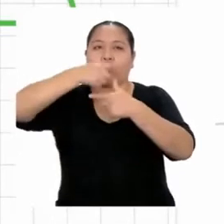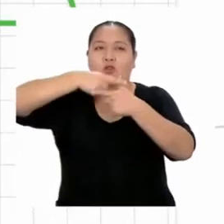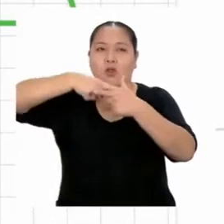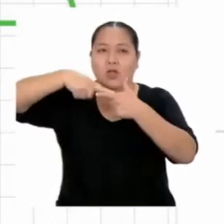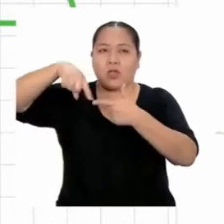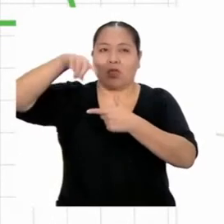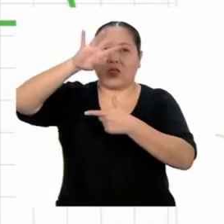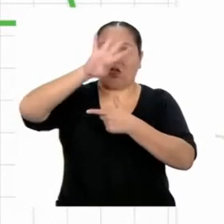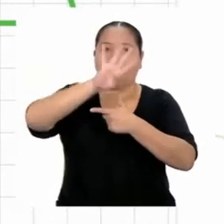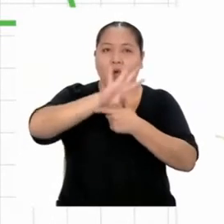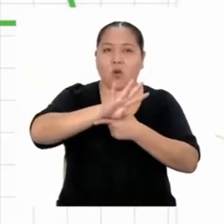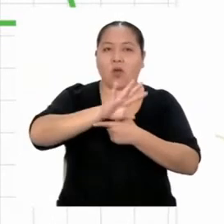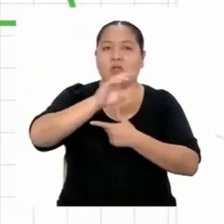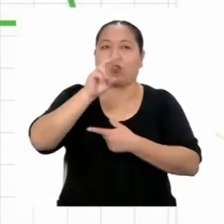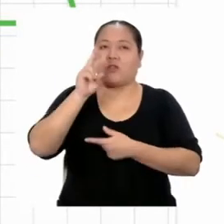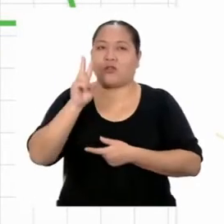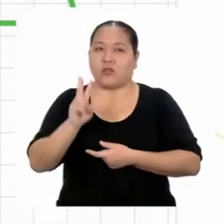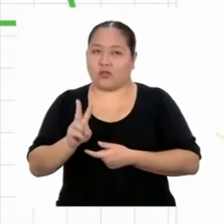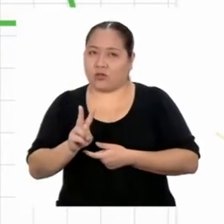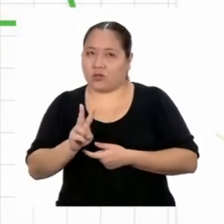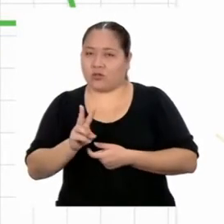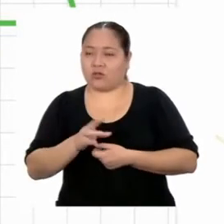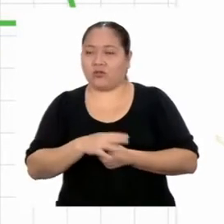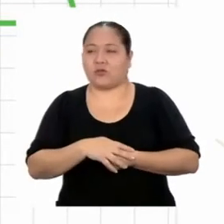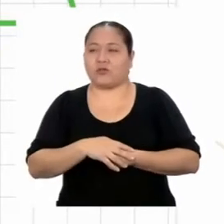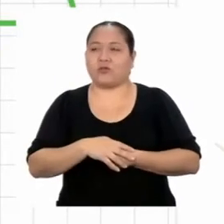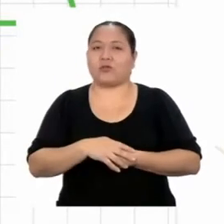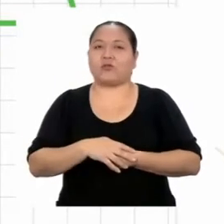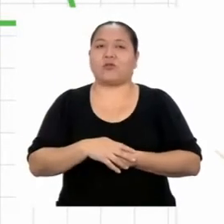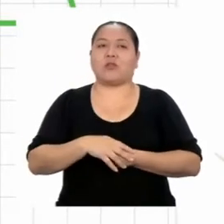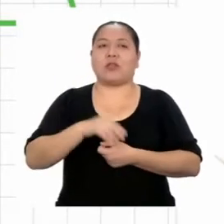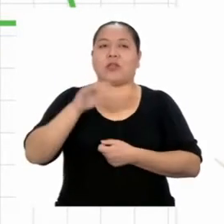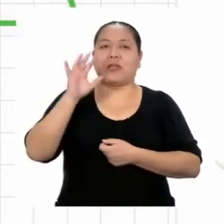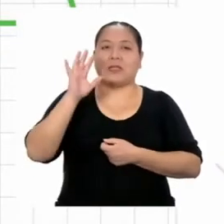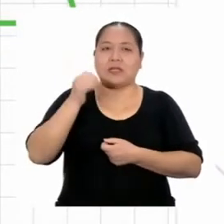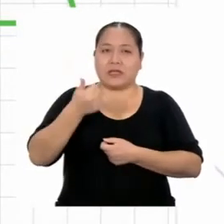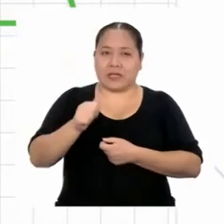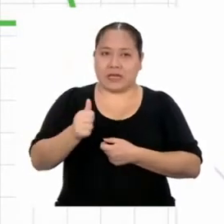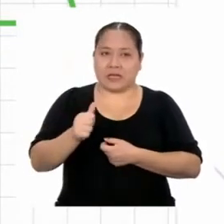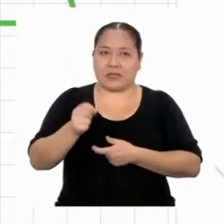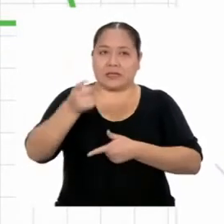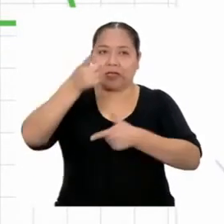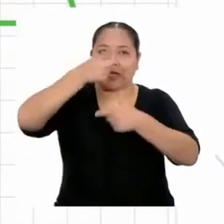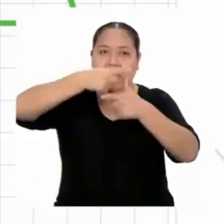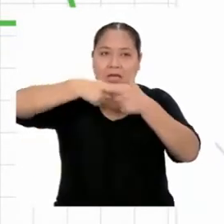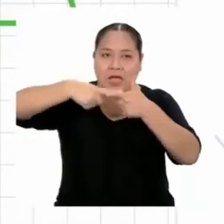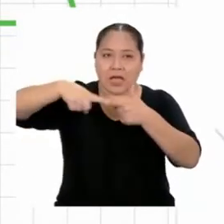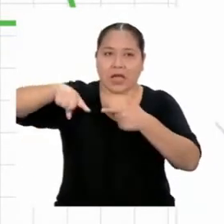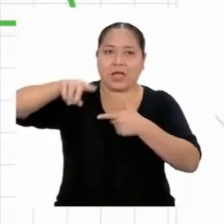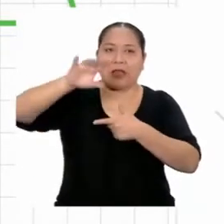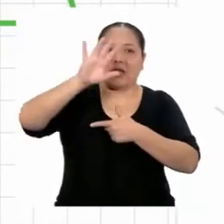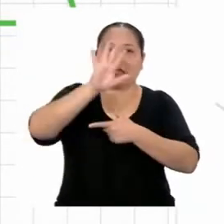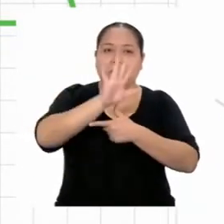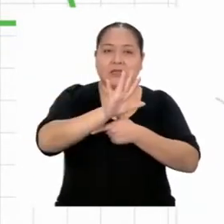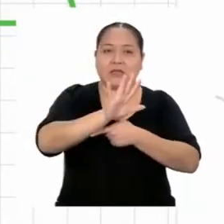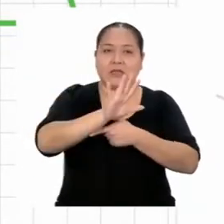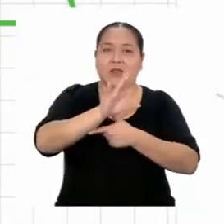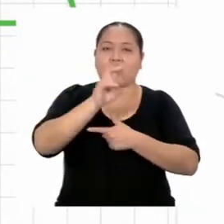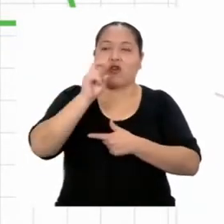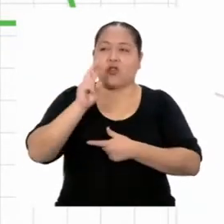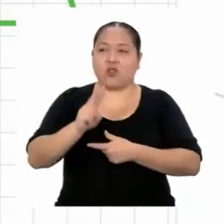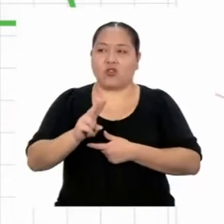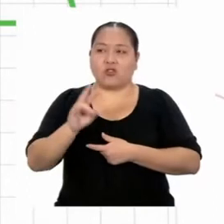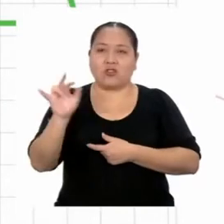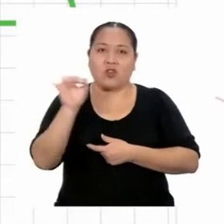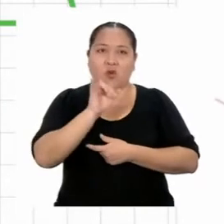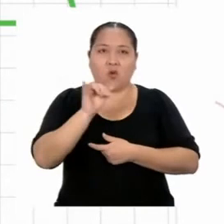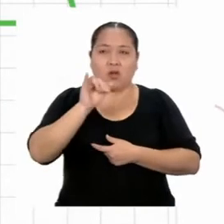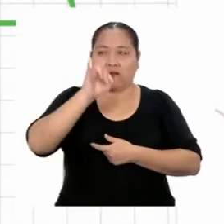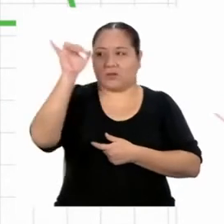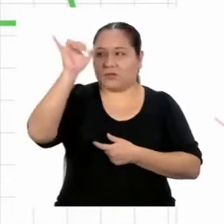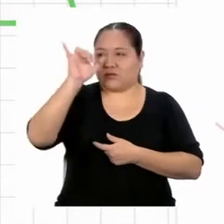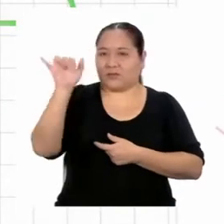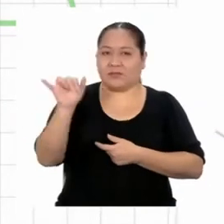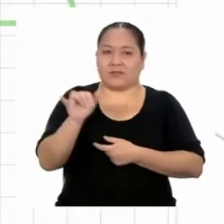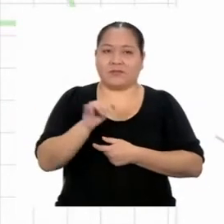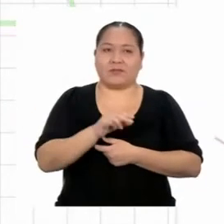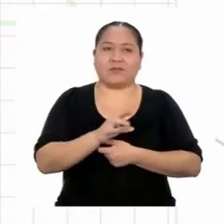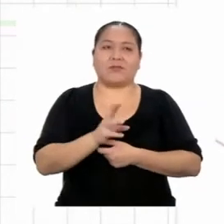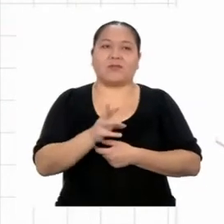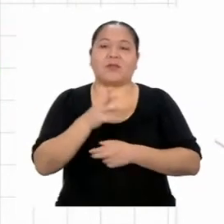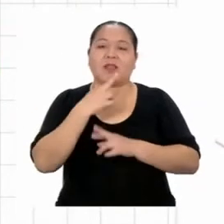lo mismo con los lados restantes, siempre nos dará como resultado el mismo número. En este caso, 2.